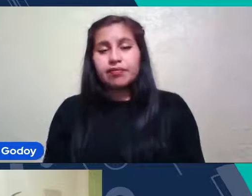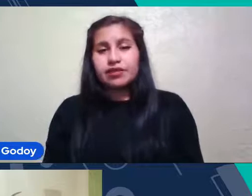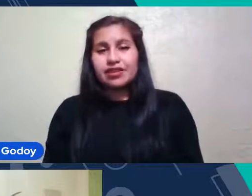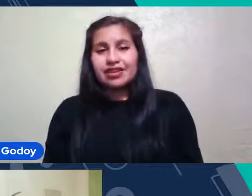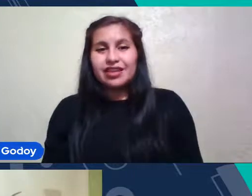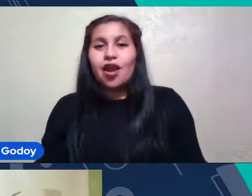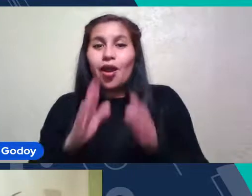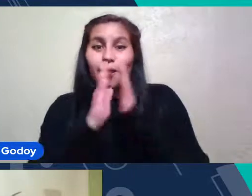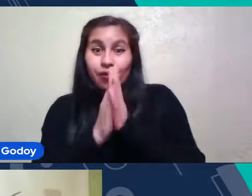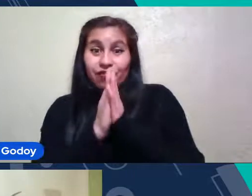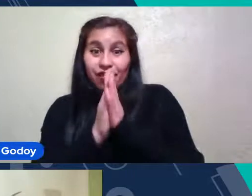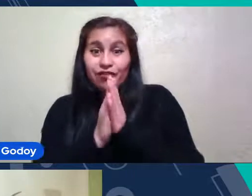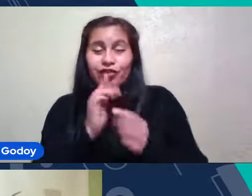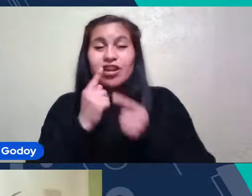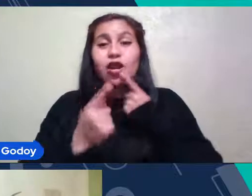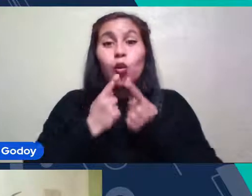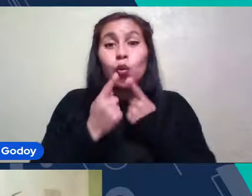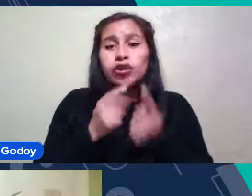Contestar La Encuesta Y